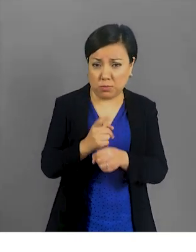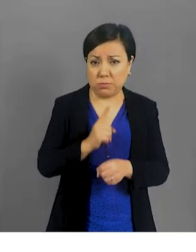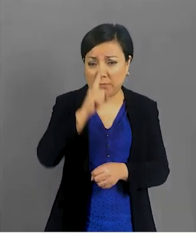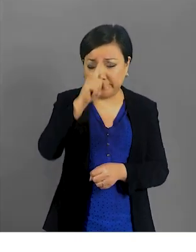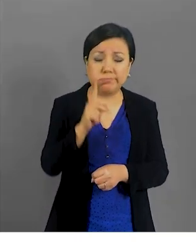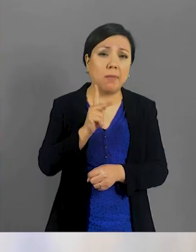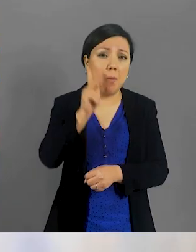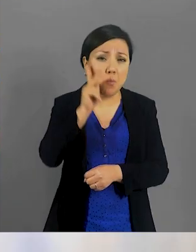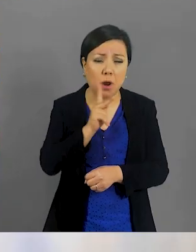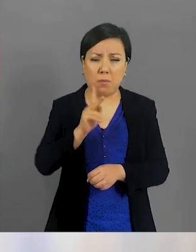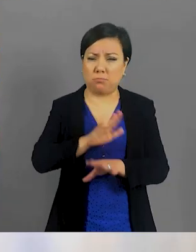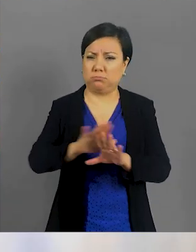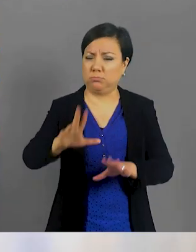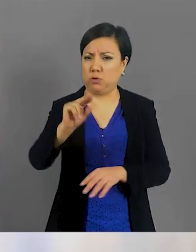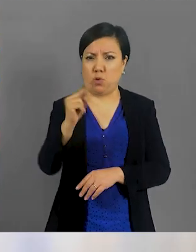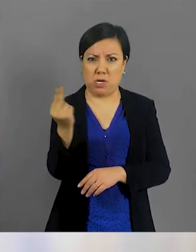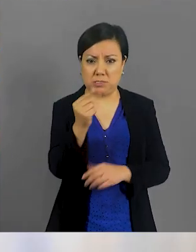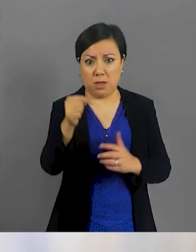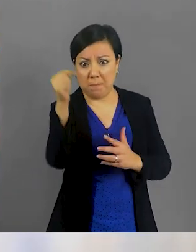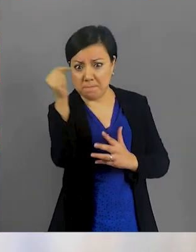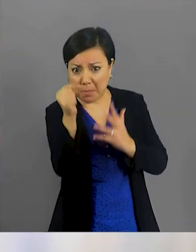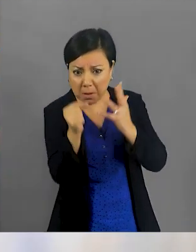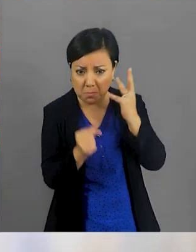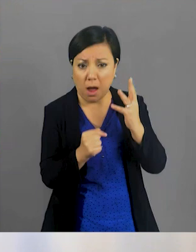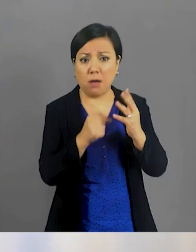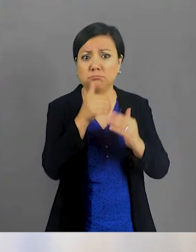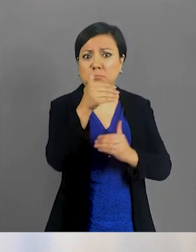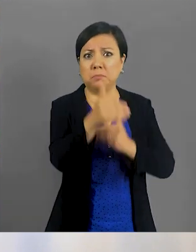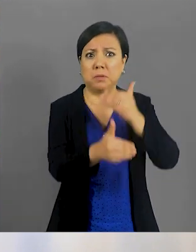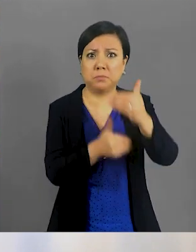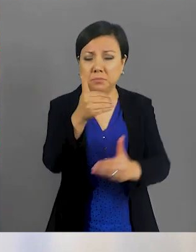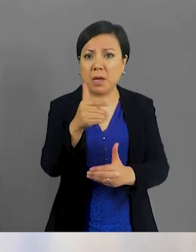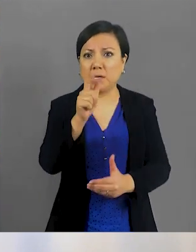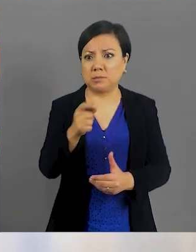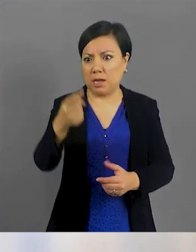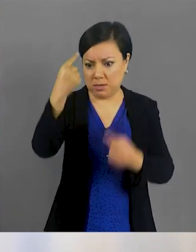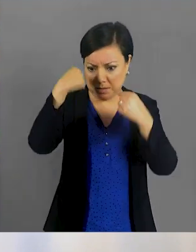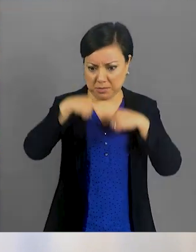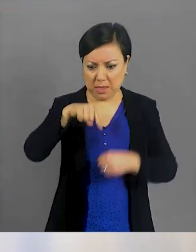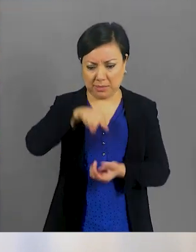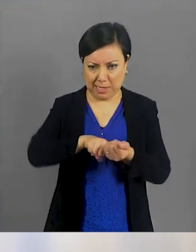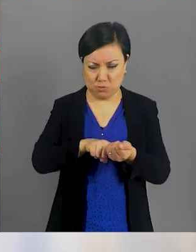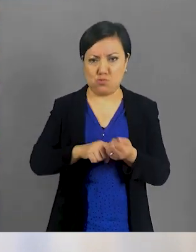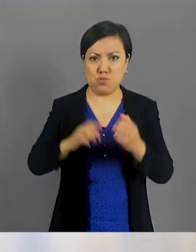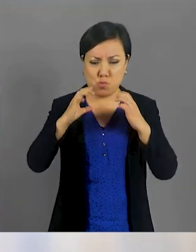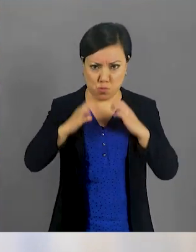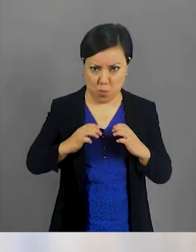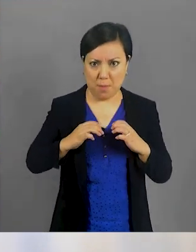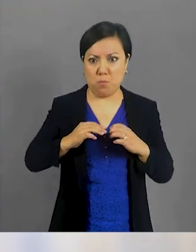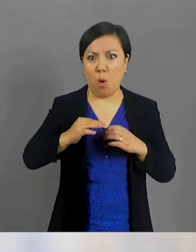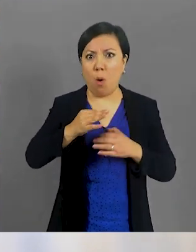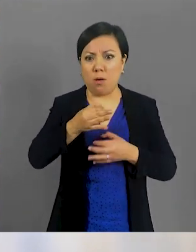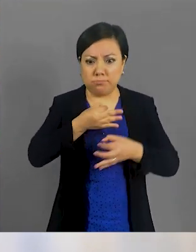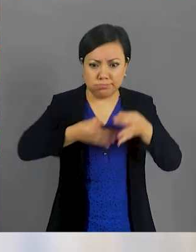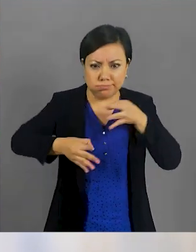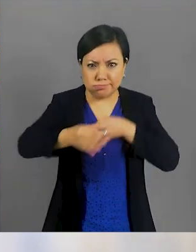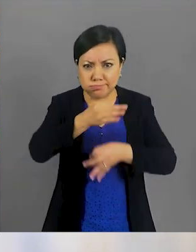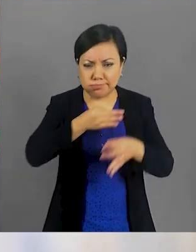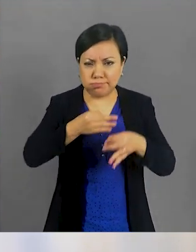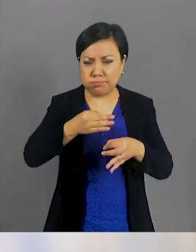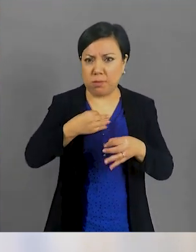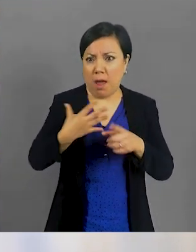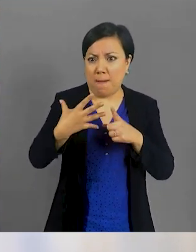PCR. Si se cumplen estas especificaciones, la cantidad de virus que se encuentra en tu cuerpo ya no es suficiente para causar una infección